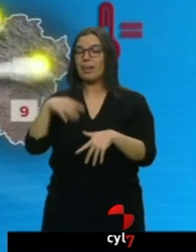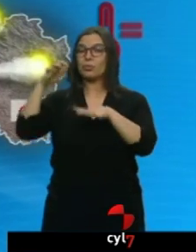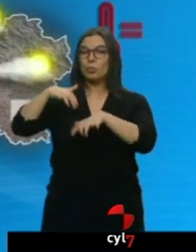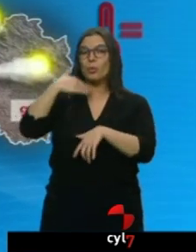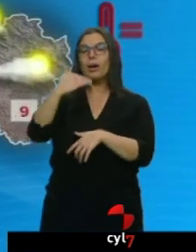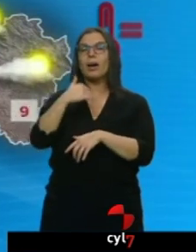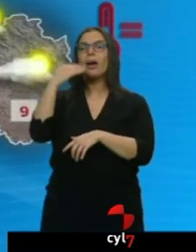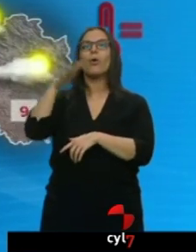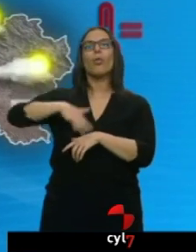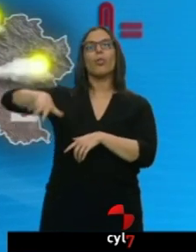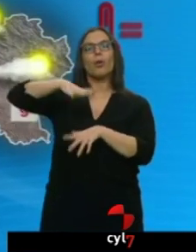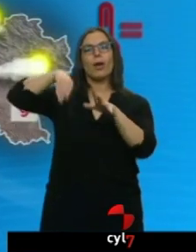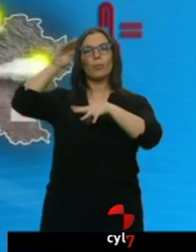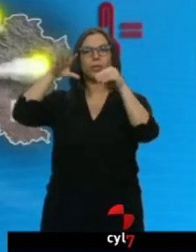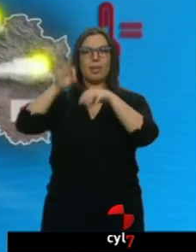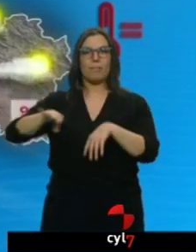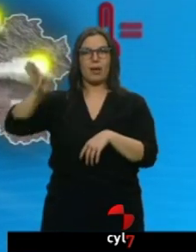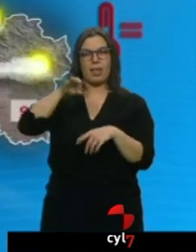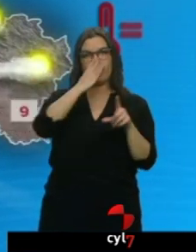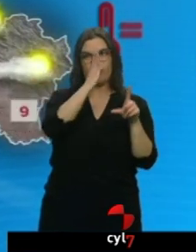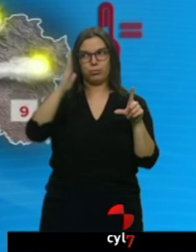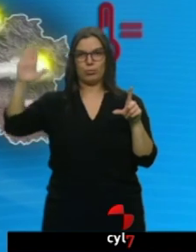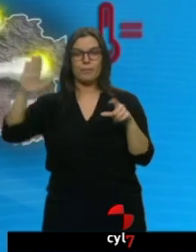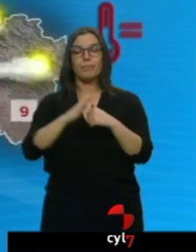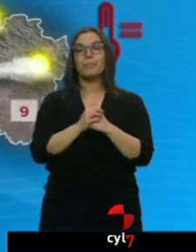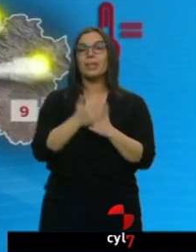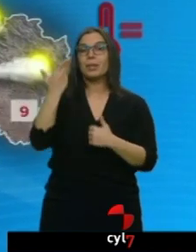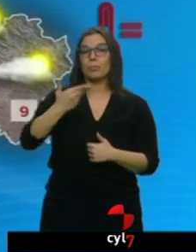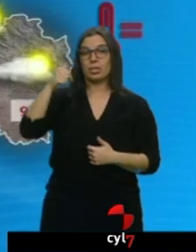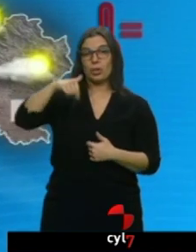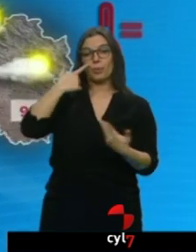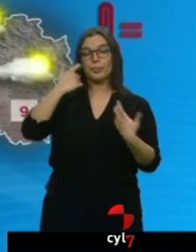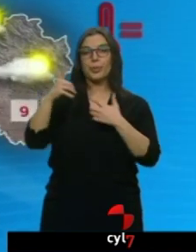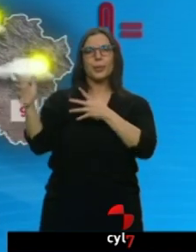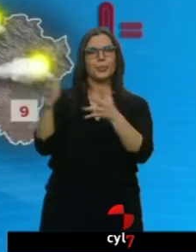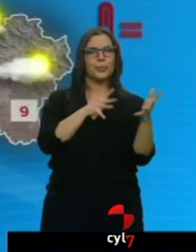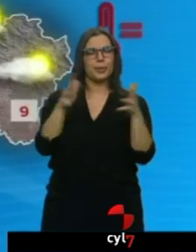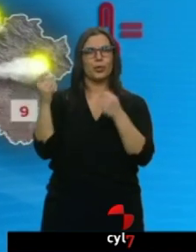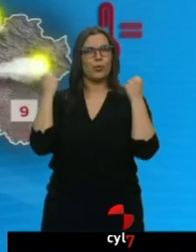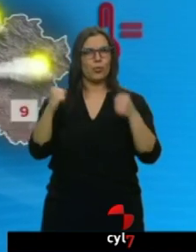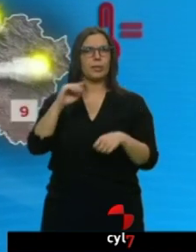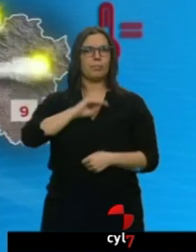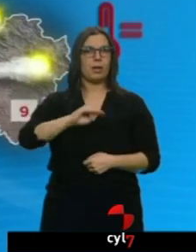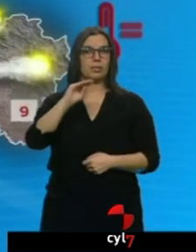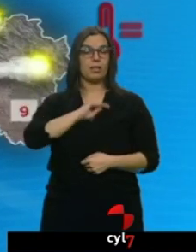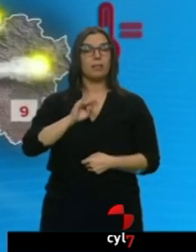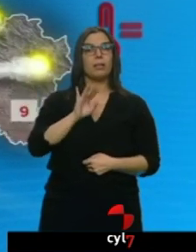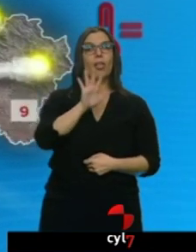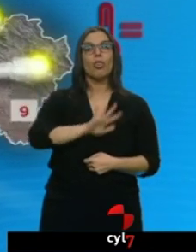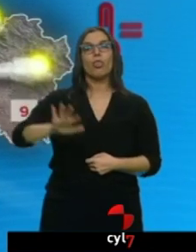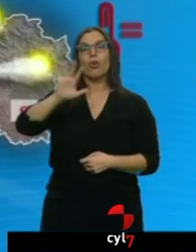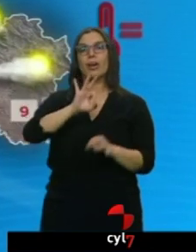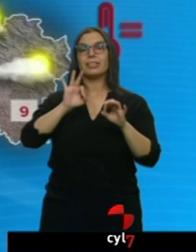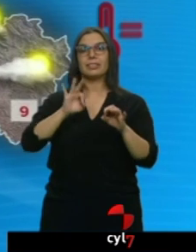montaña Palentina. Importante destacar hoy, ese viento seguirá soplando con bastante intensidad en muchas zonas del sistema central.